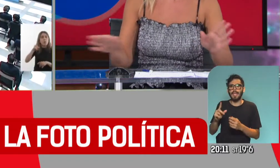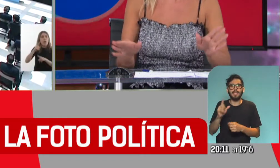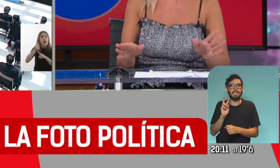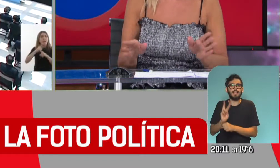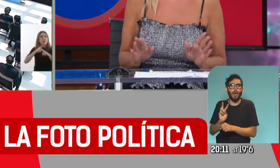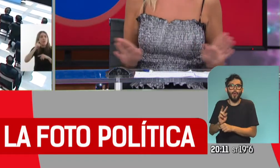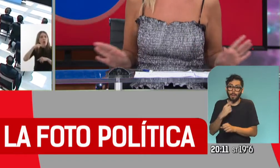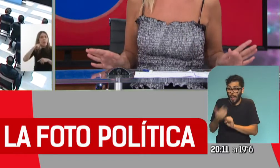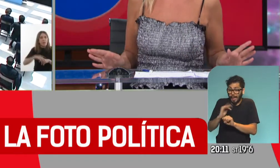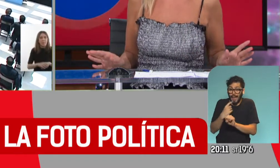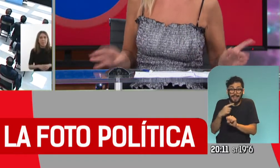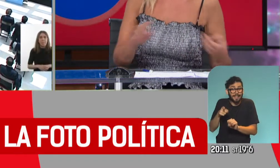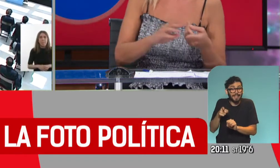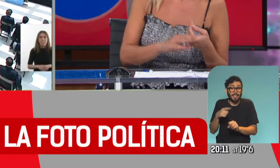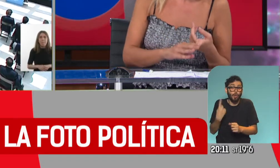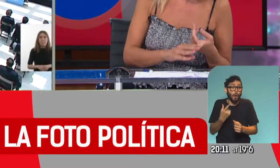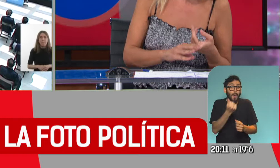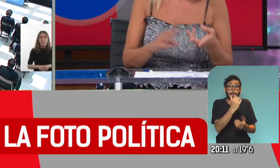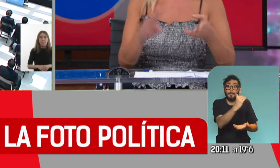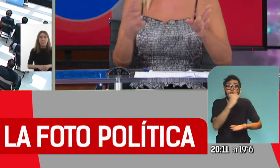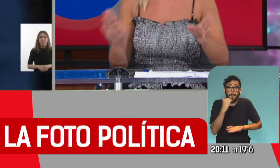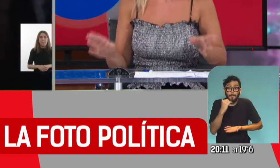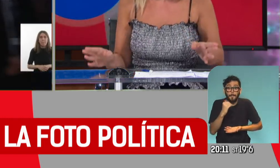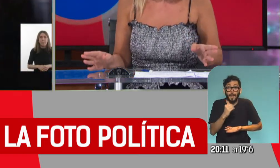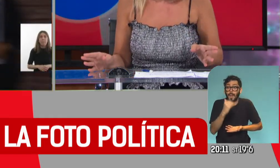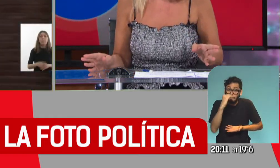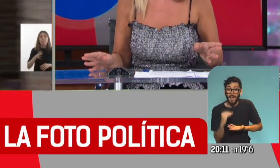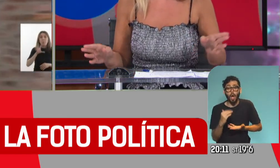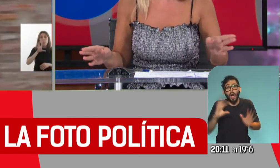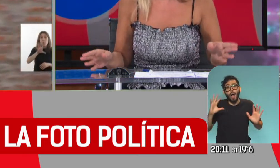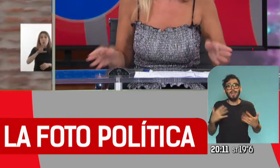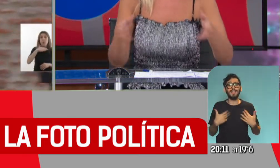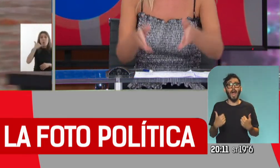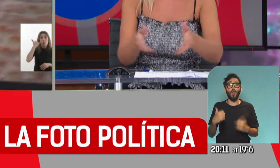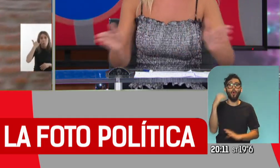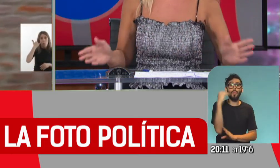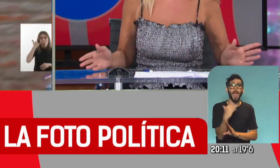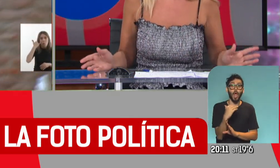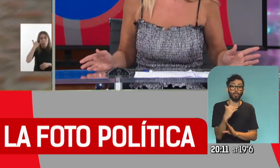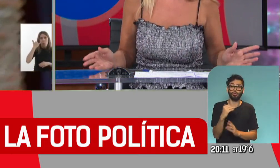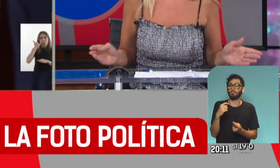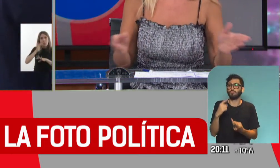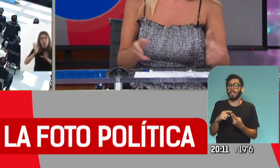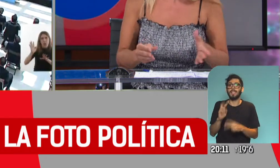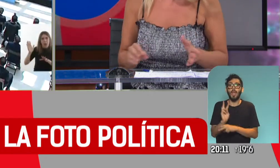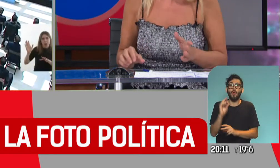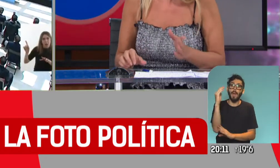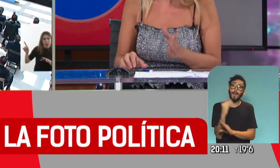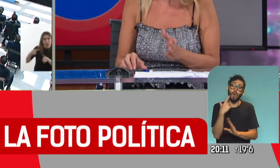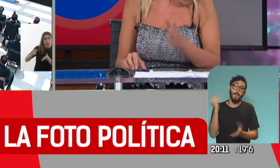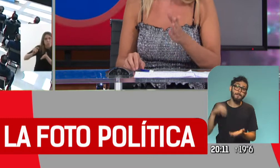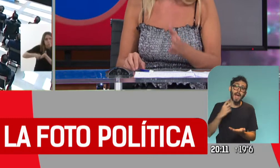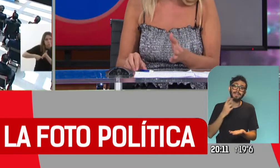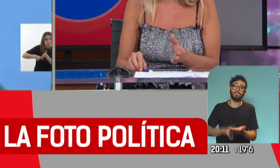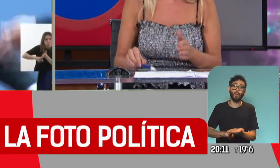los fondos, entonces vamos a tener que recortar. Tal vez en educación, tal vez en salud, porque lo insinuó Quiroz. Y también poniendo impuestos. Bueno, uno de ellos es el